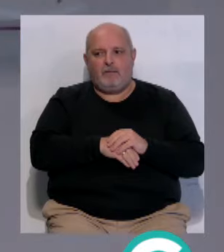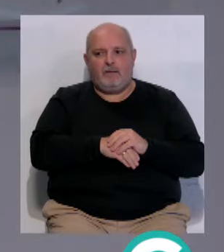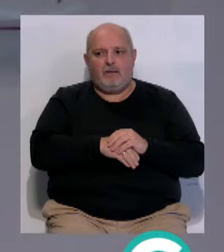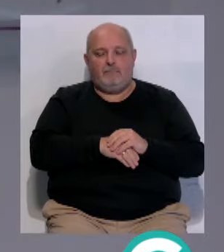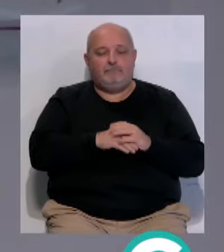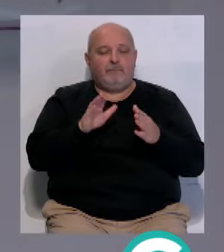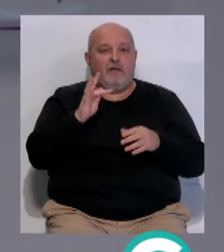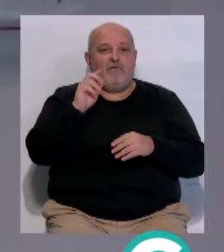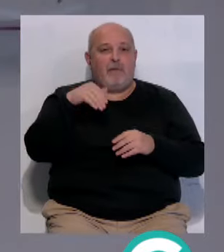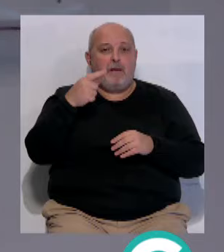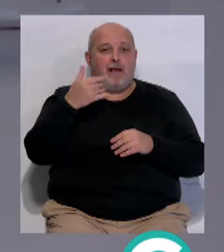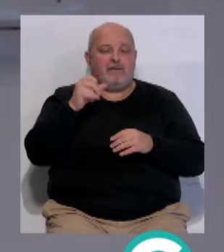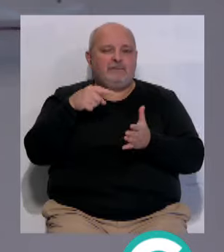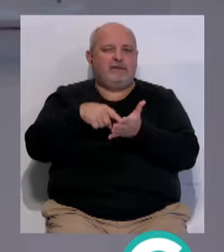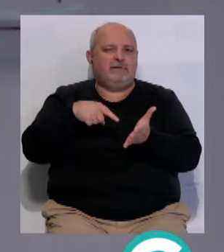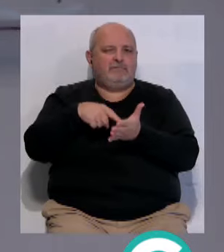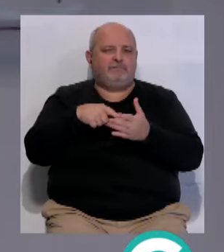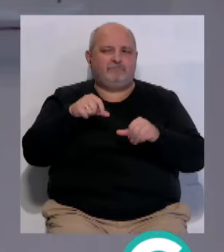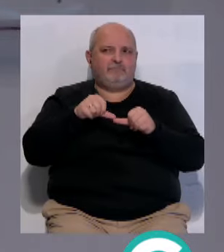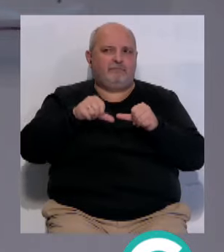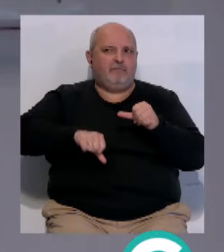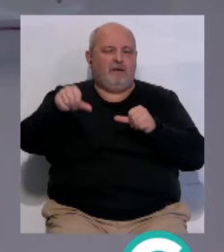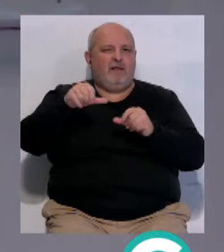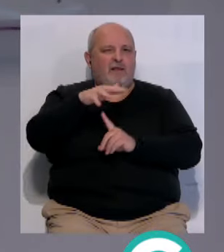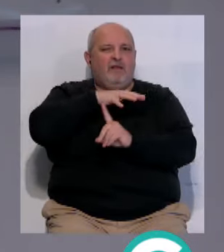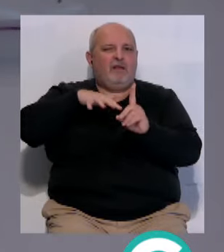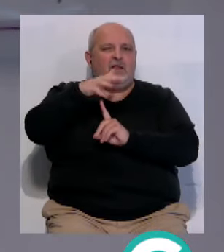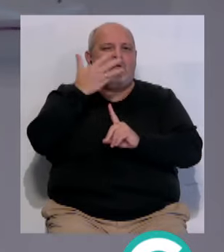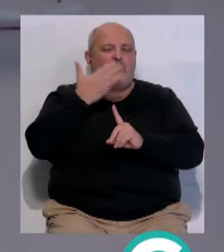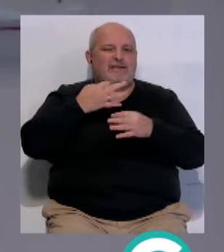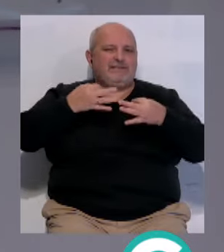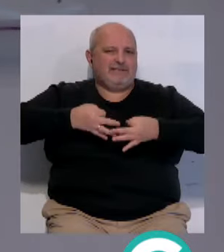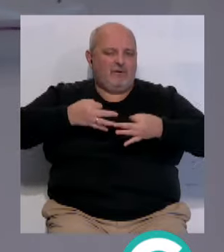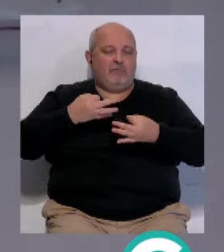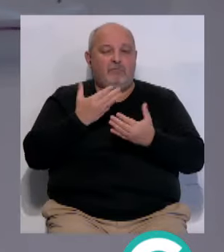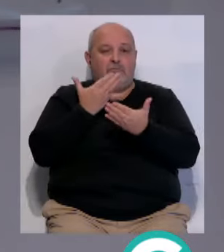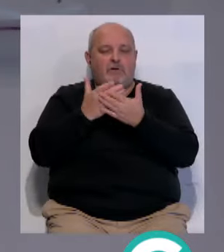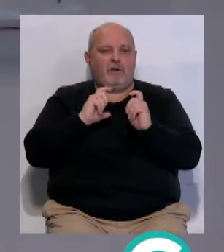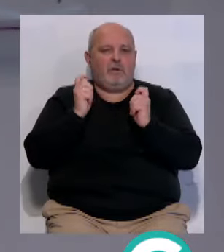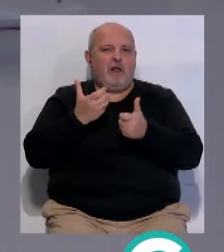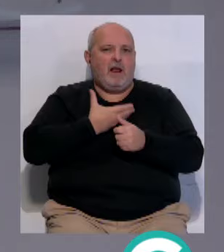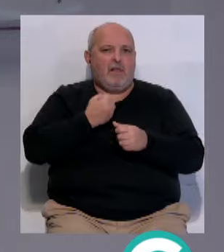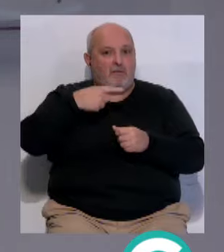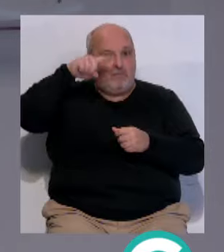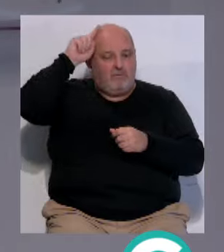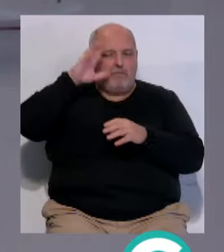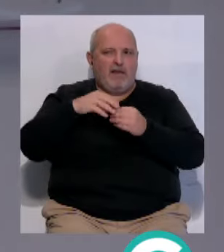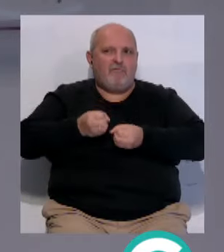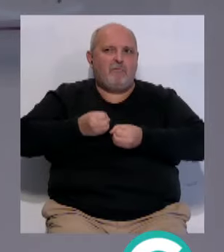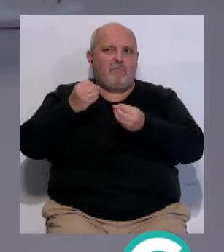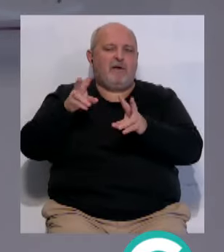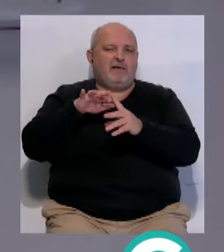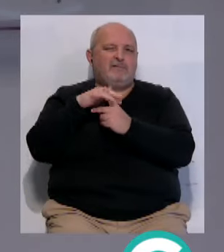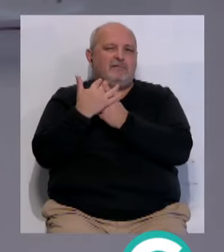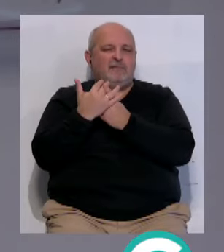Y Flan Pagades exige las actuaciones... ...para los entornos escolares seguros... ...ha solicitado reunión con el alcalde... ...para informarse